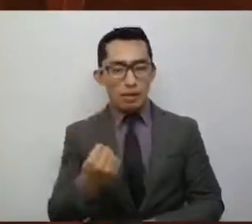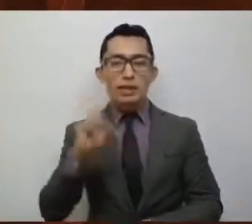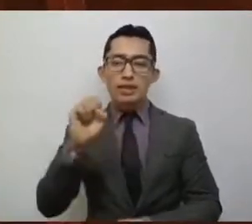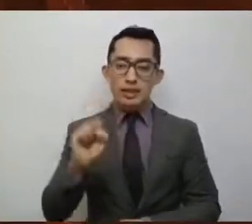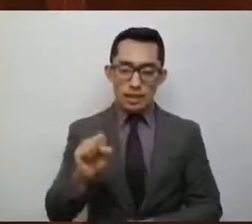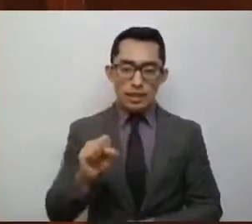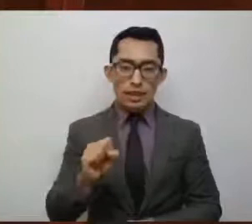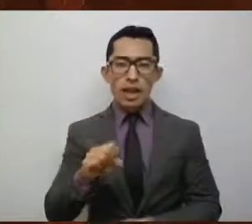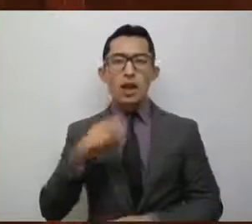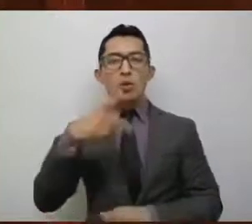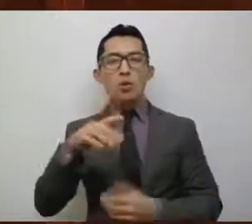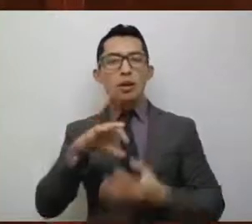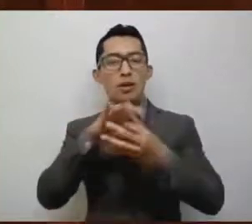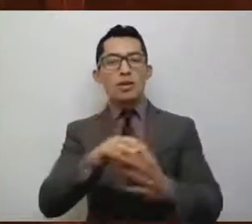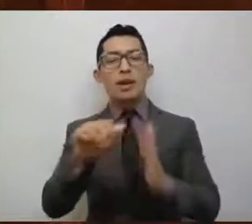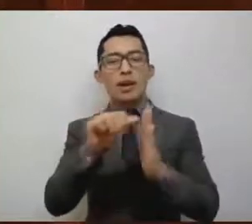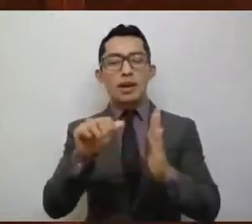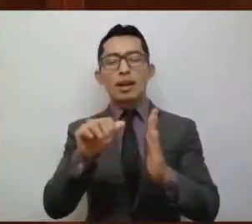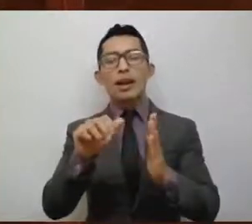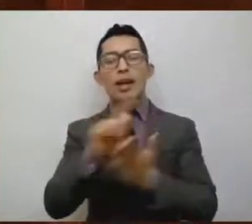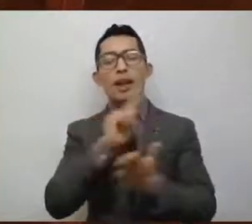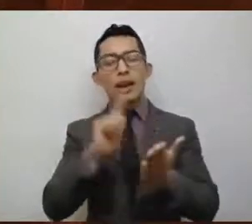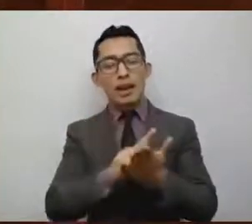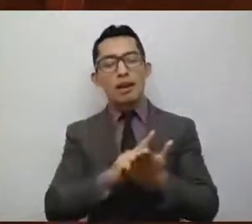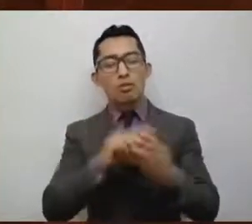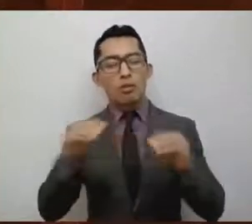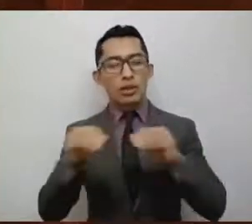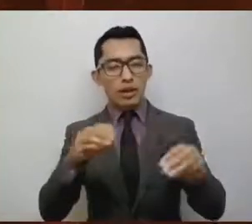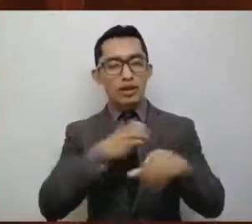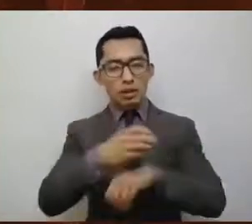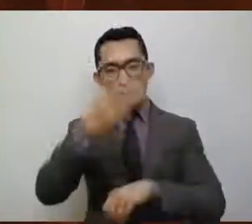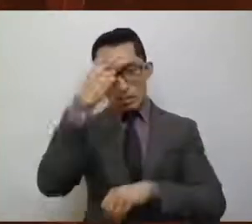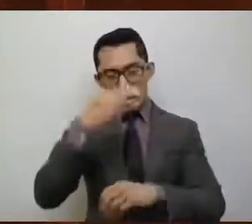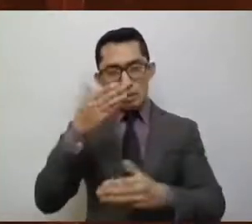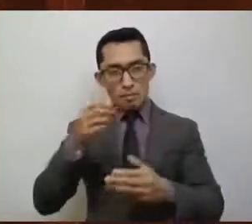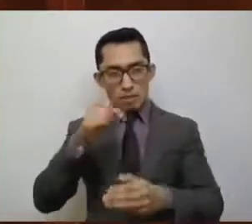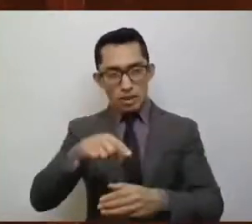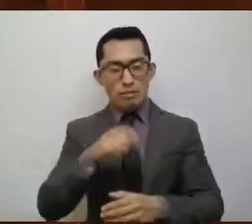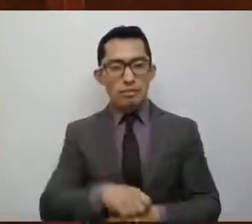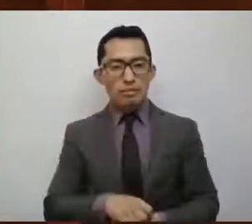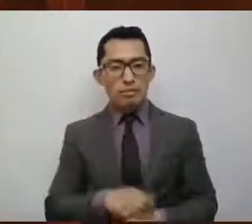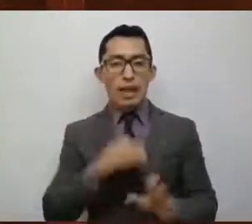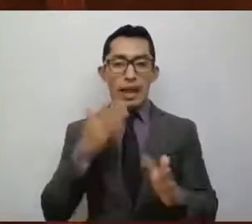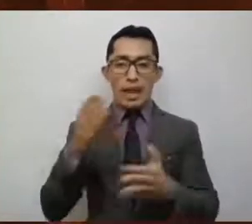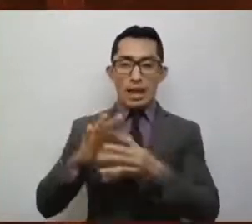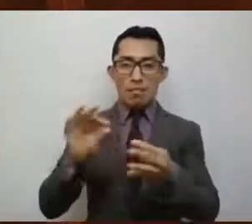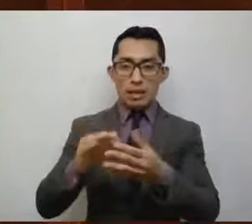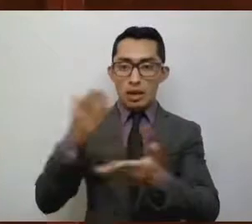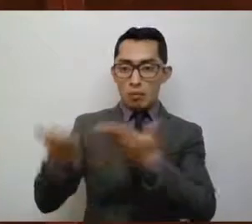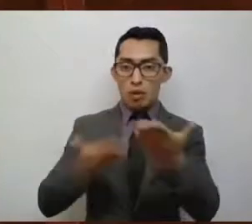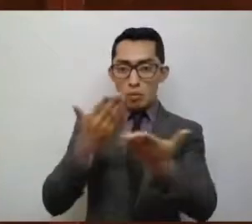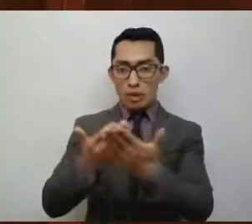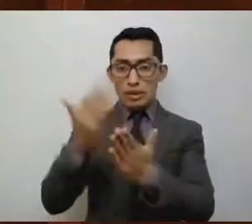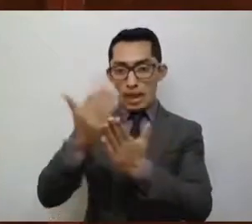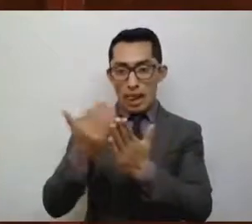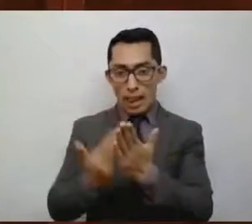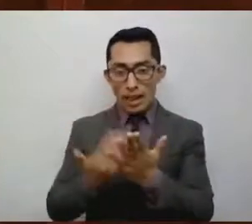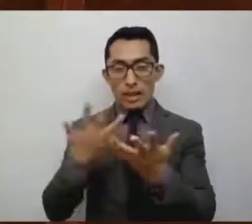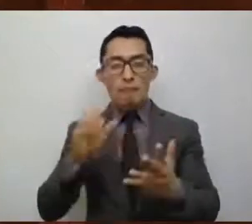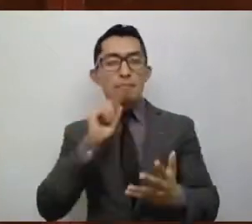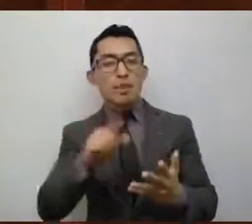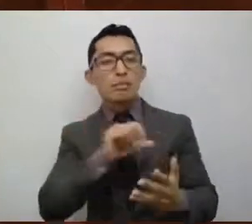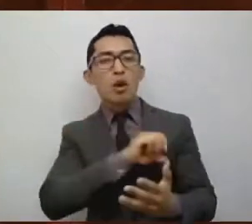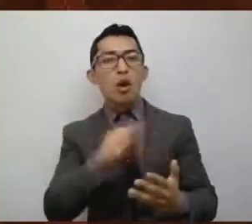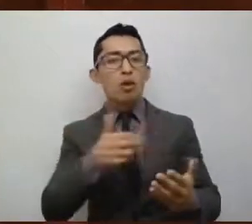60, todos de la Ley de Movilidad del Estado de México. De acuerdo con lo expuesto en este dictamen y en el proyecto de